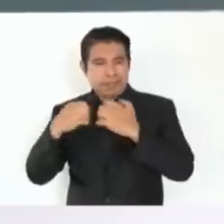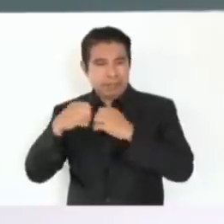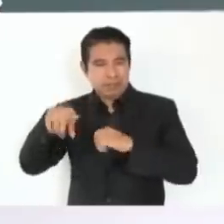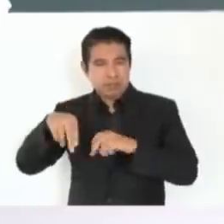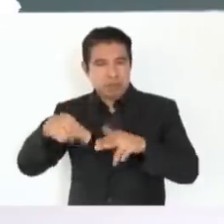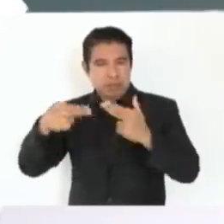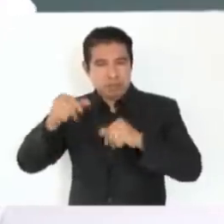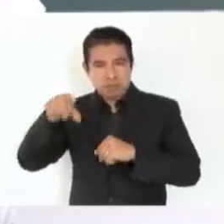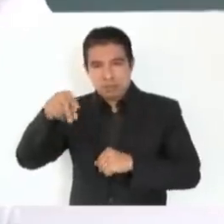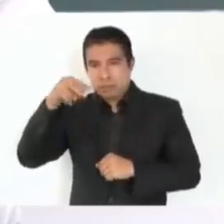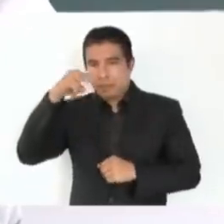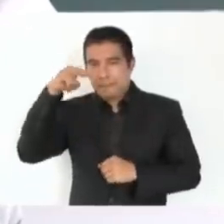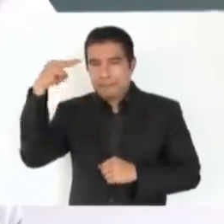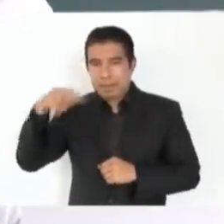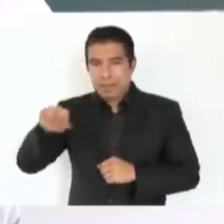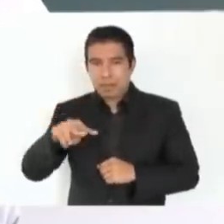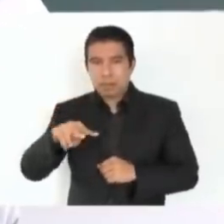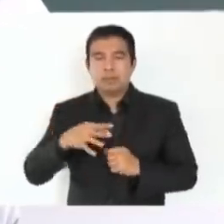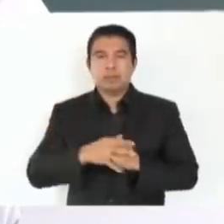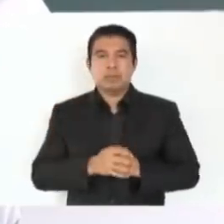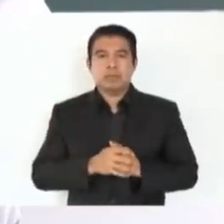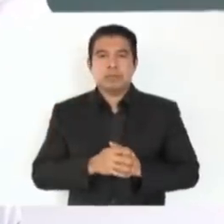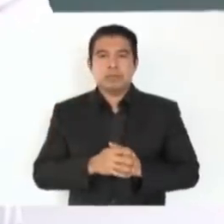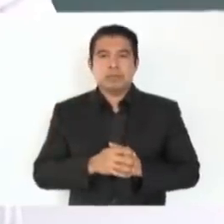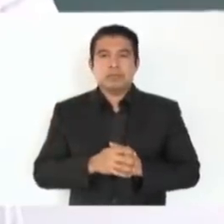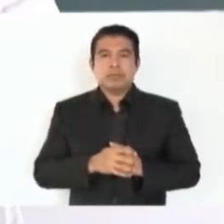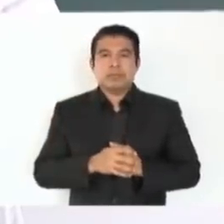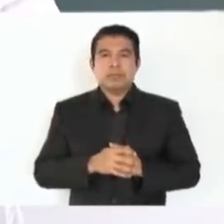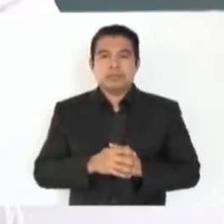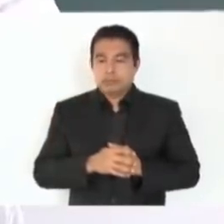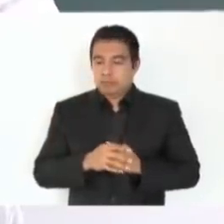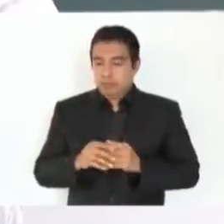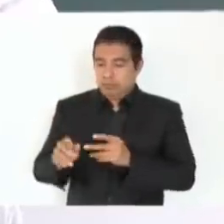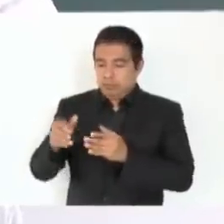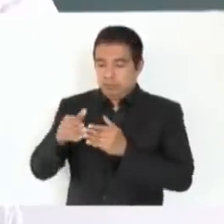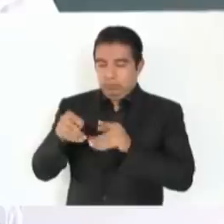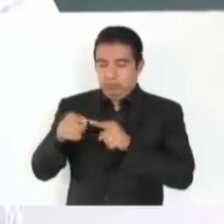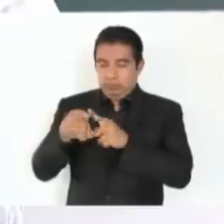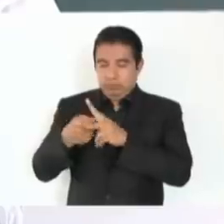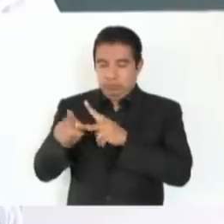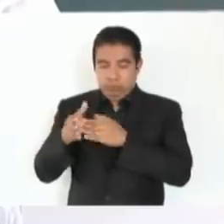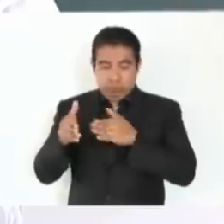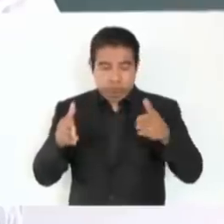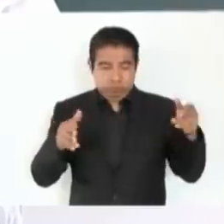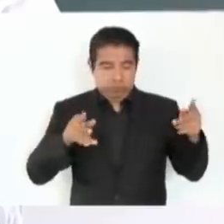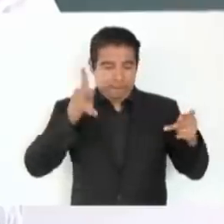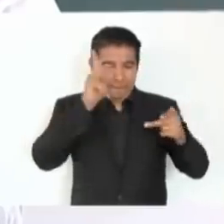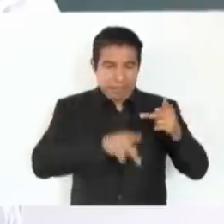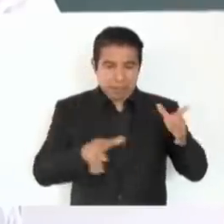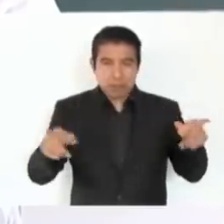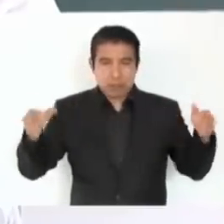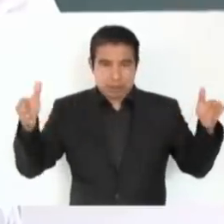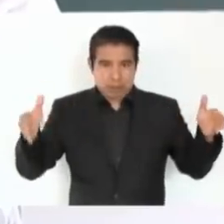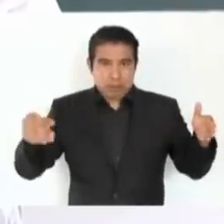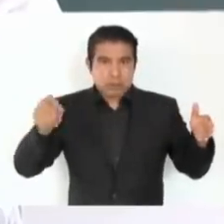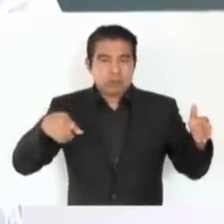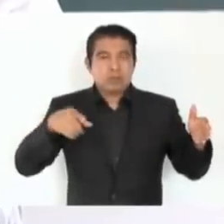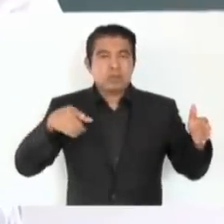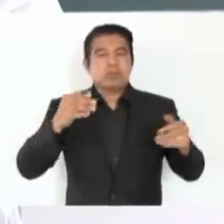este tramo está muy